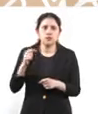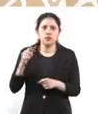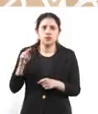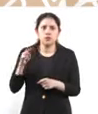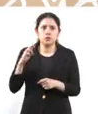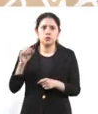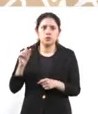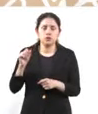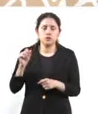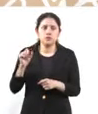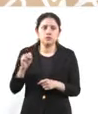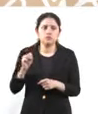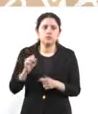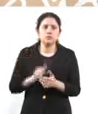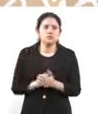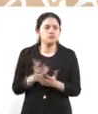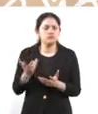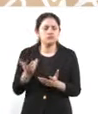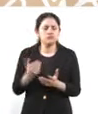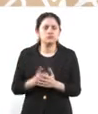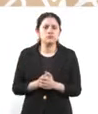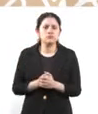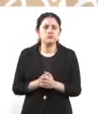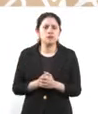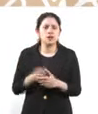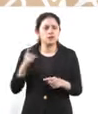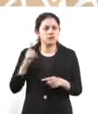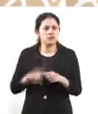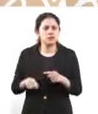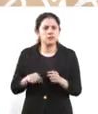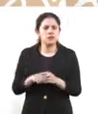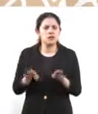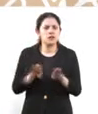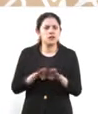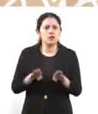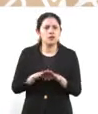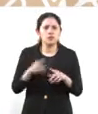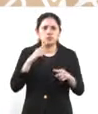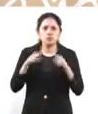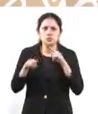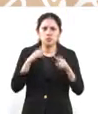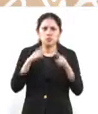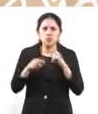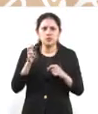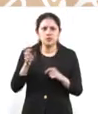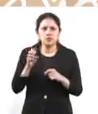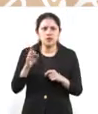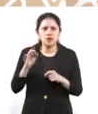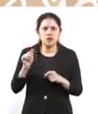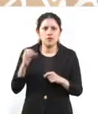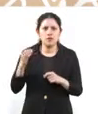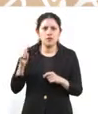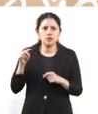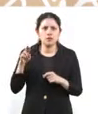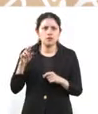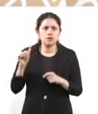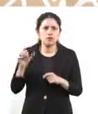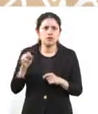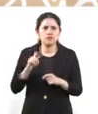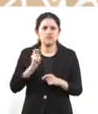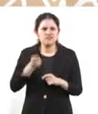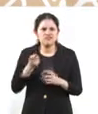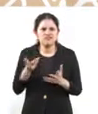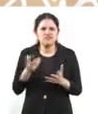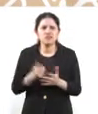O sea, uno de los temas a discusiones son las factureras. Las factureras es prácticamente delincuencia